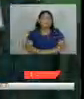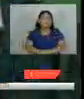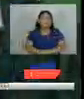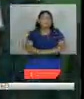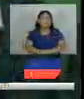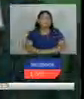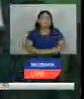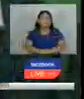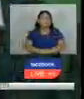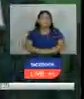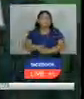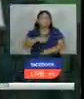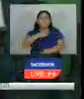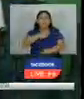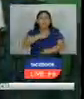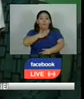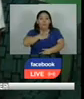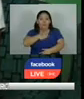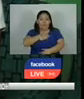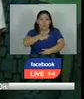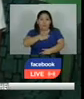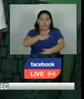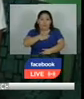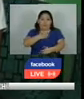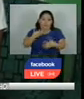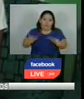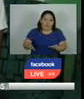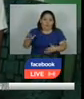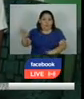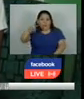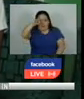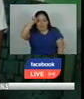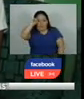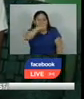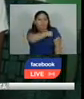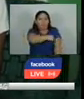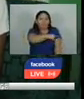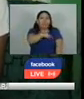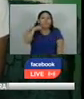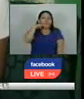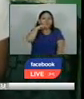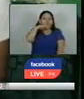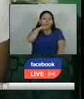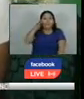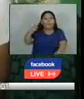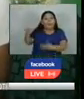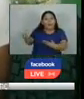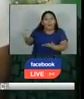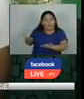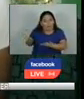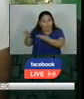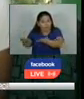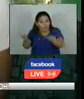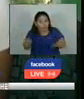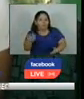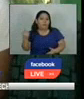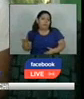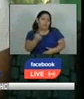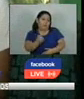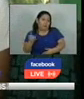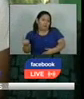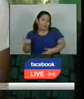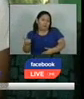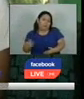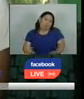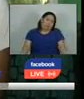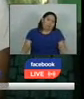para mí que ella sea voluntaria de la Cruz Roja es bueno porque así puede ayudar a personas ya